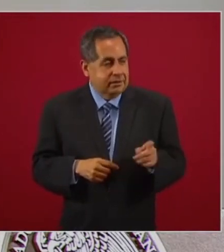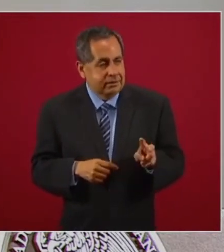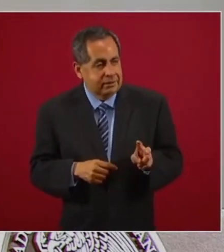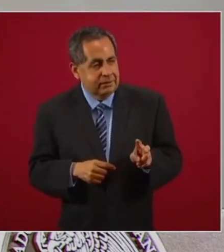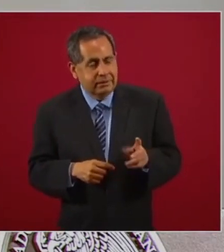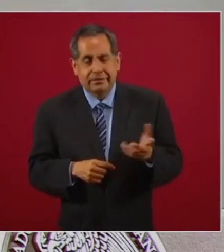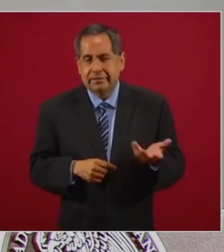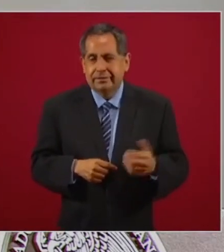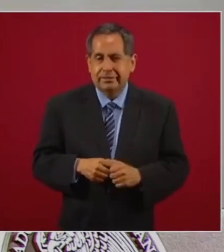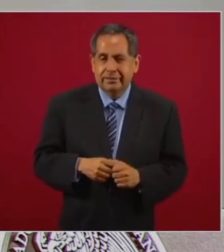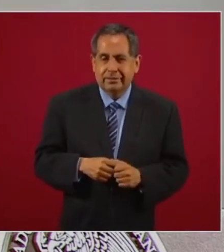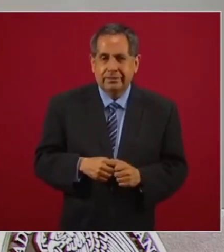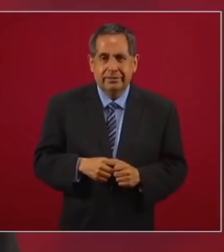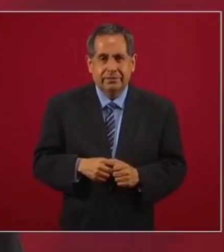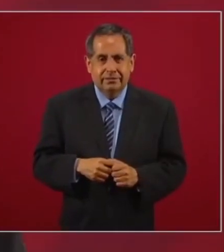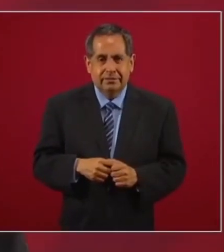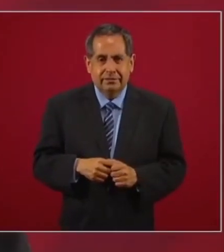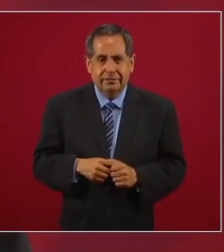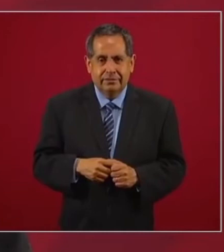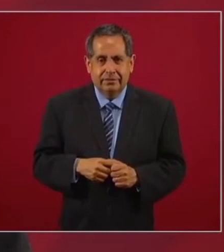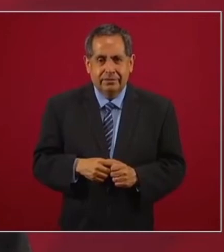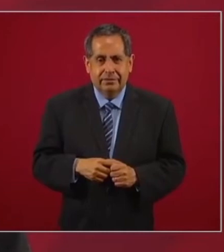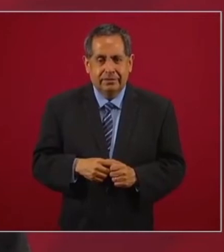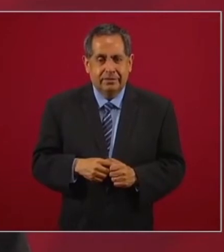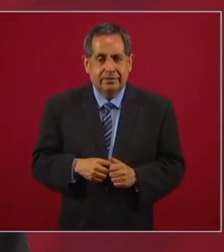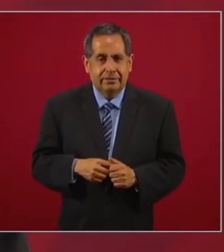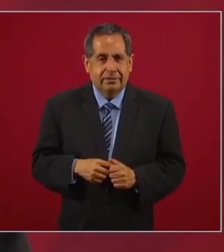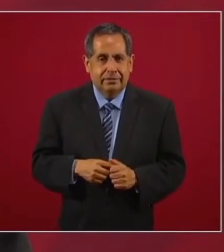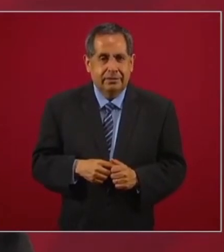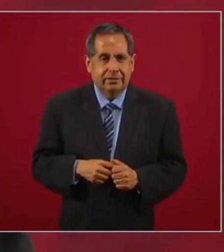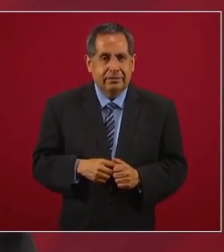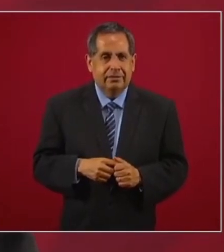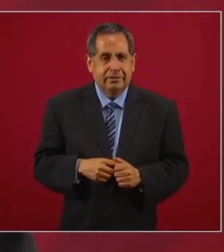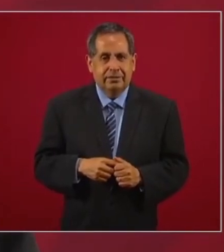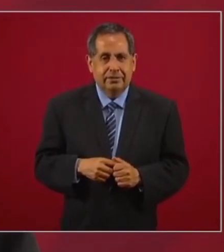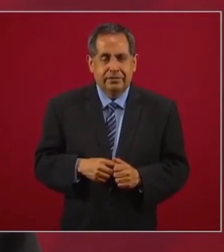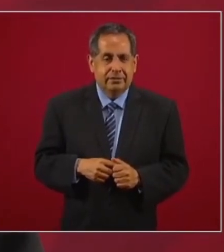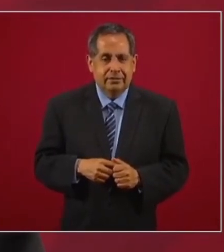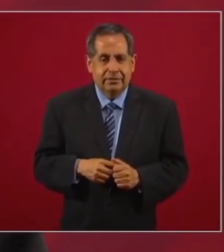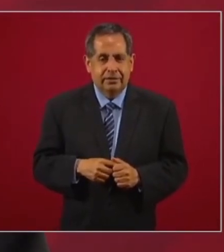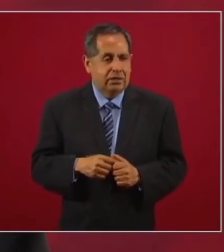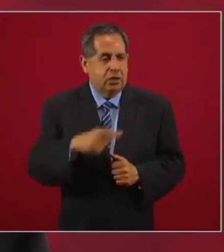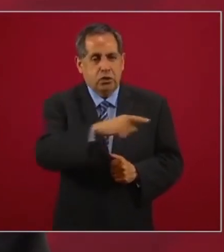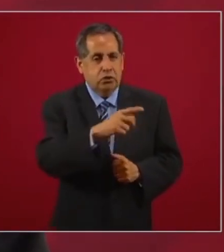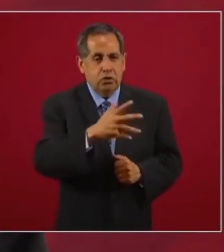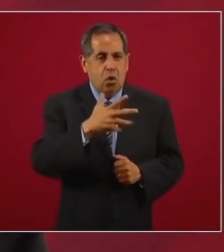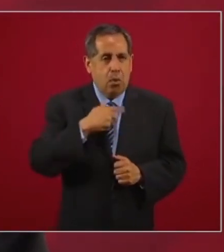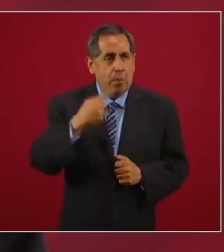congruencia,